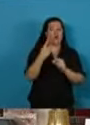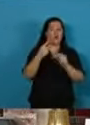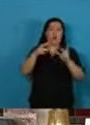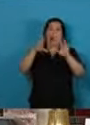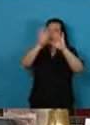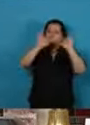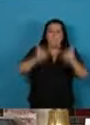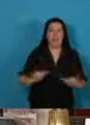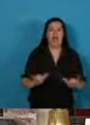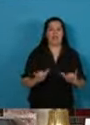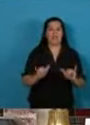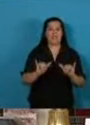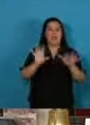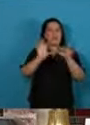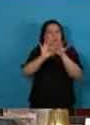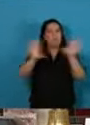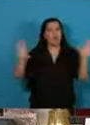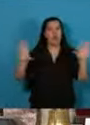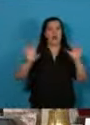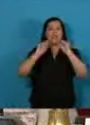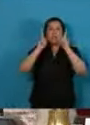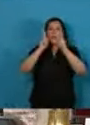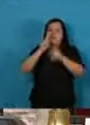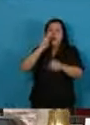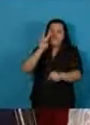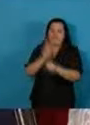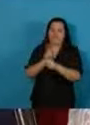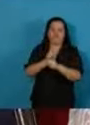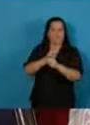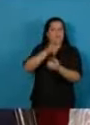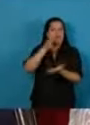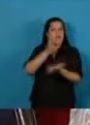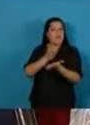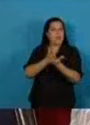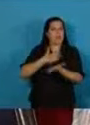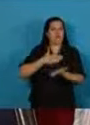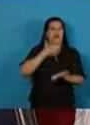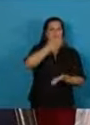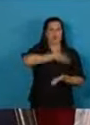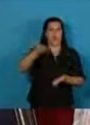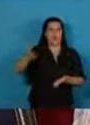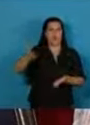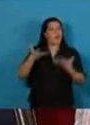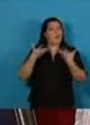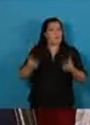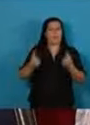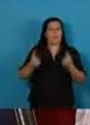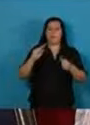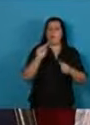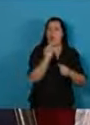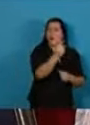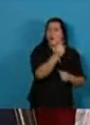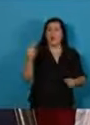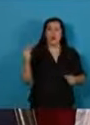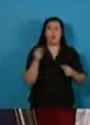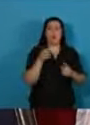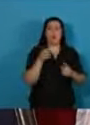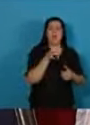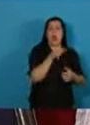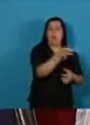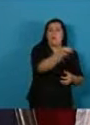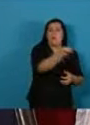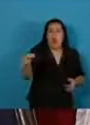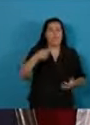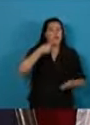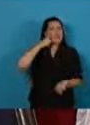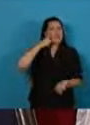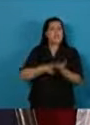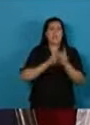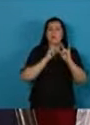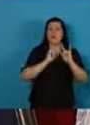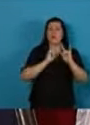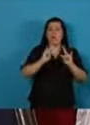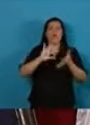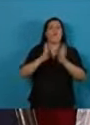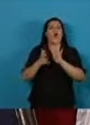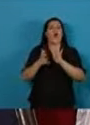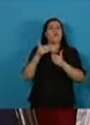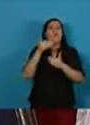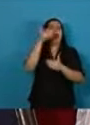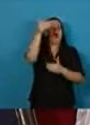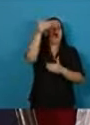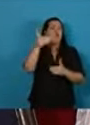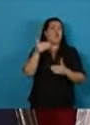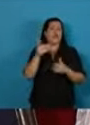de plena vigencia de los derechos humanos. Defenderemos la libertad y autonomía de los pueblos a decidir sus propios destinos.